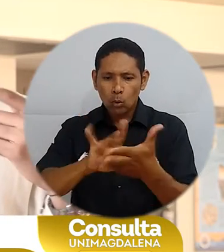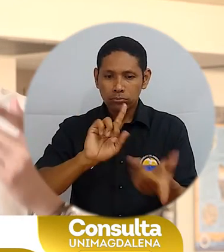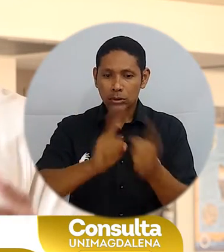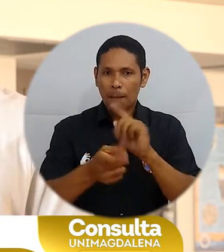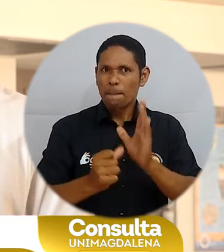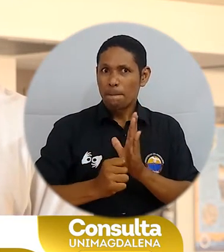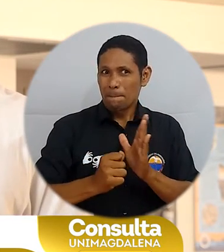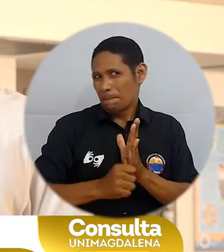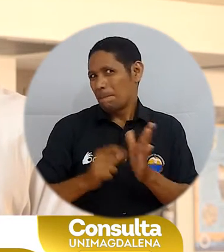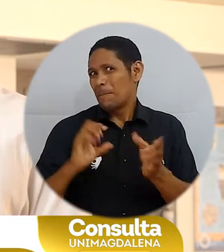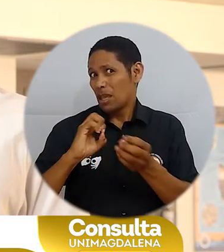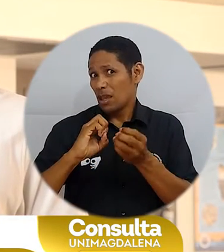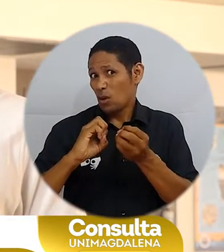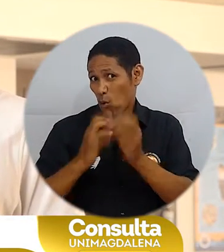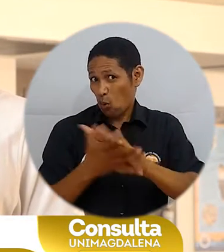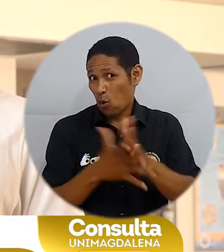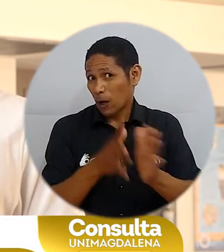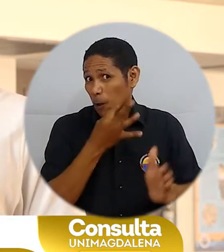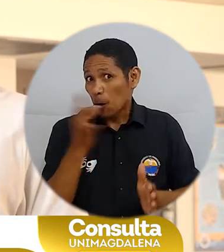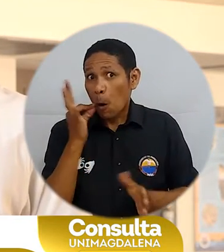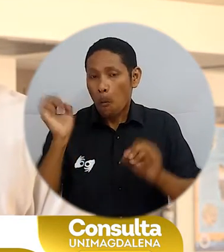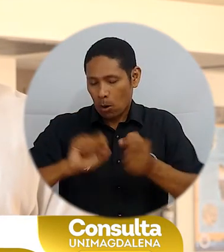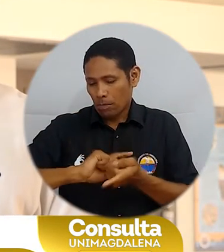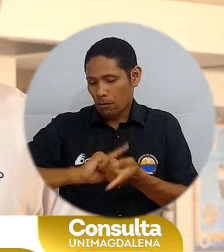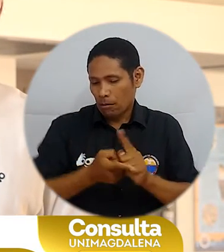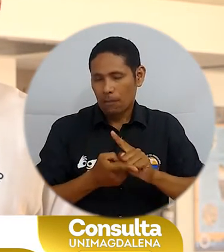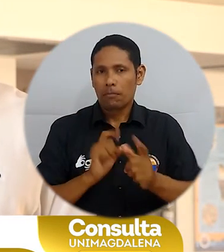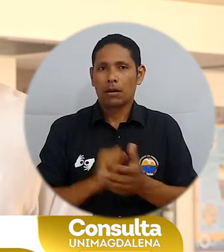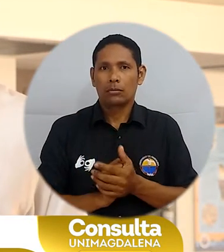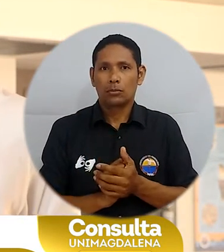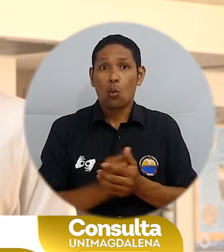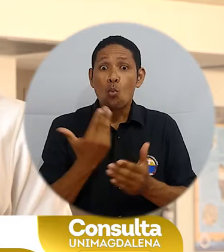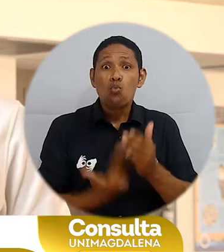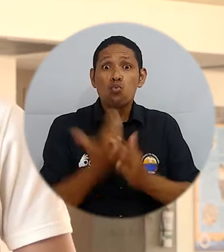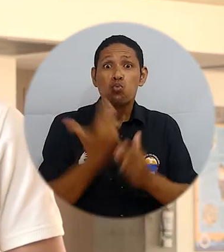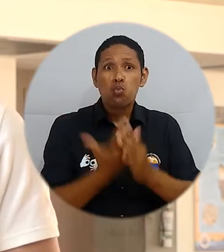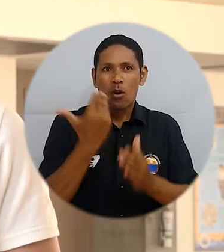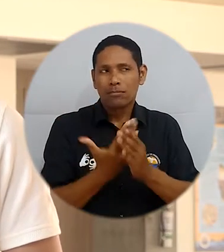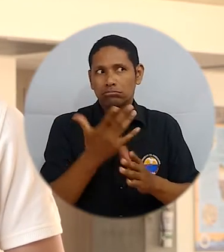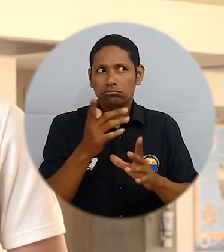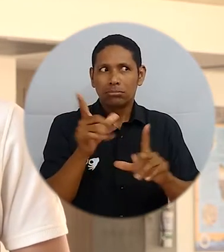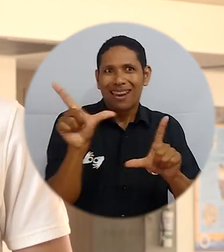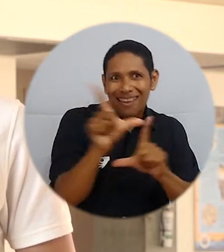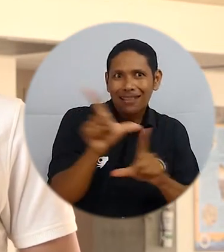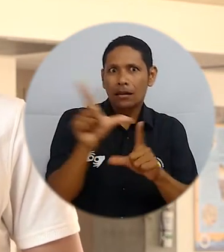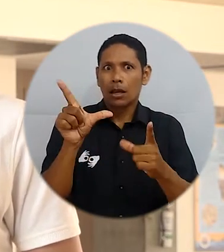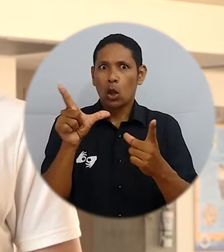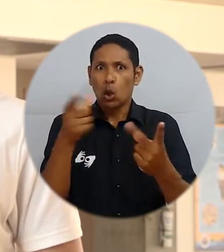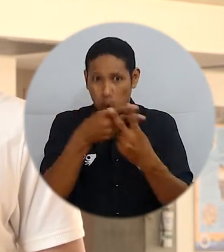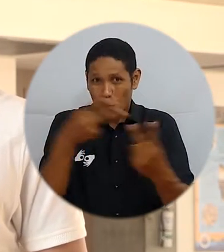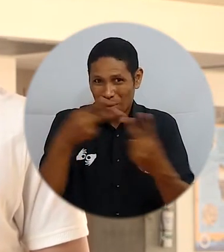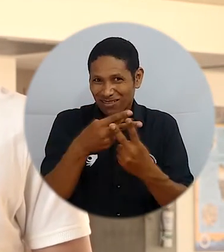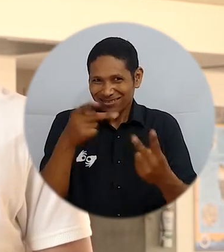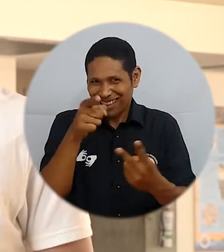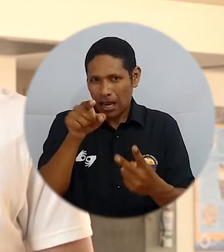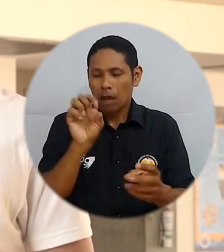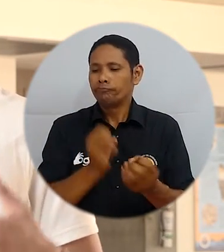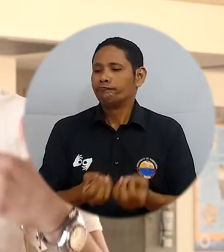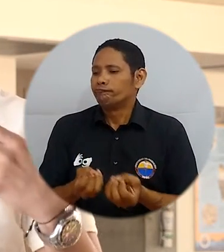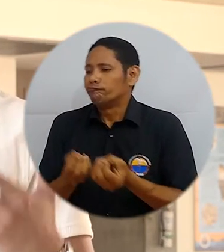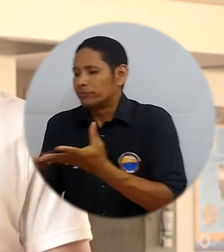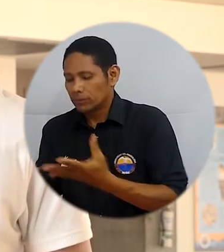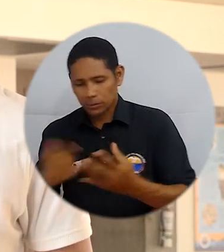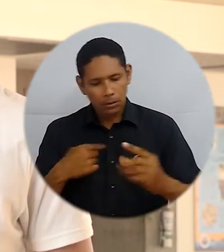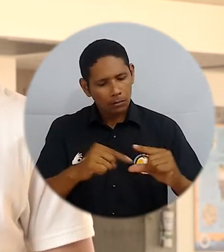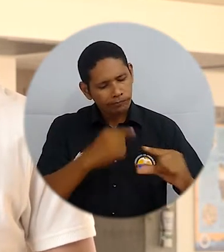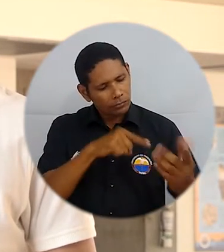en la cual usted puede cambiar su contraseña. Automáticamente se le generará a usted una contraseña con unos números o unas letras pero la idea